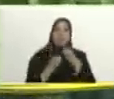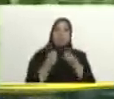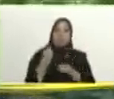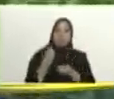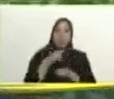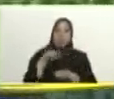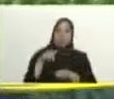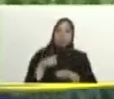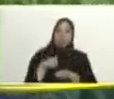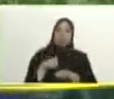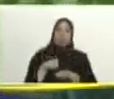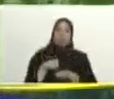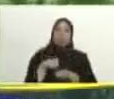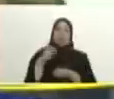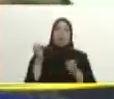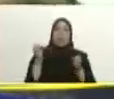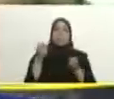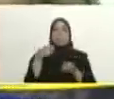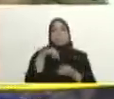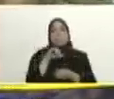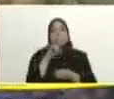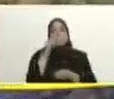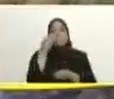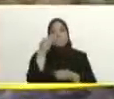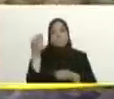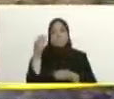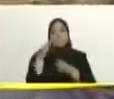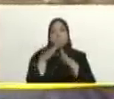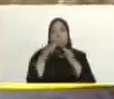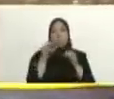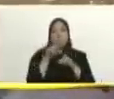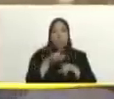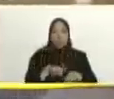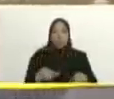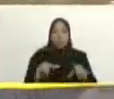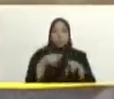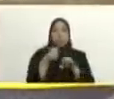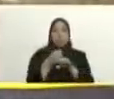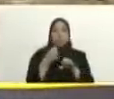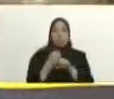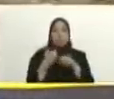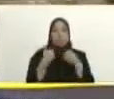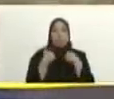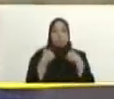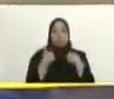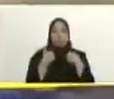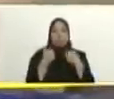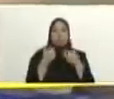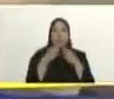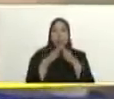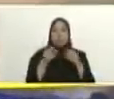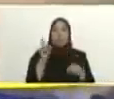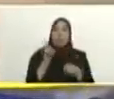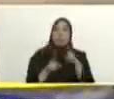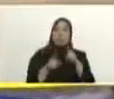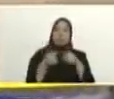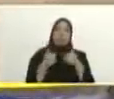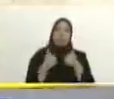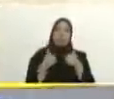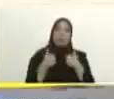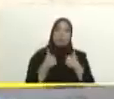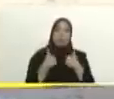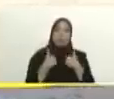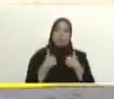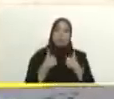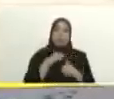toda la ciudad desde el río de Macanillo o sea desde todos los espacios y bueno esto evidentemente afecta en algún momento determinado a